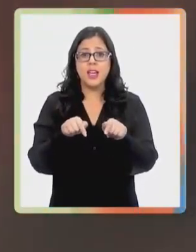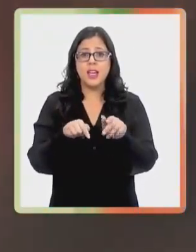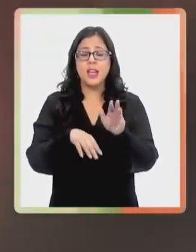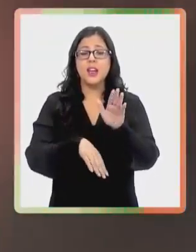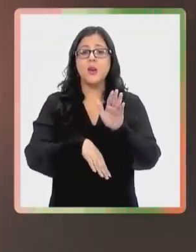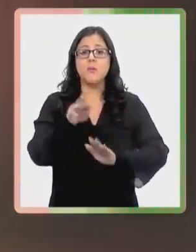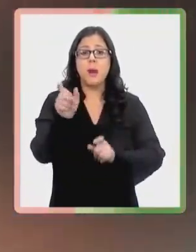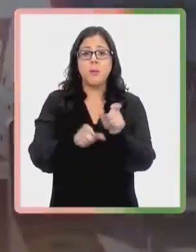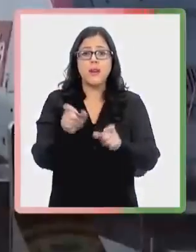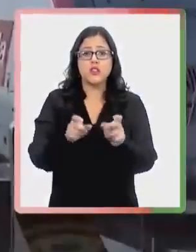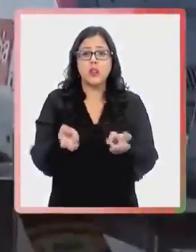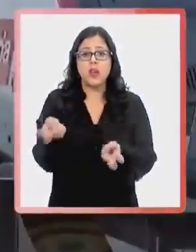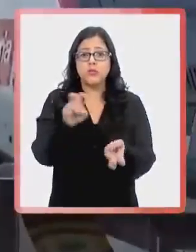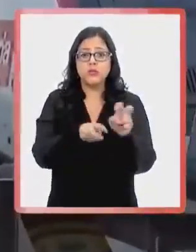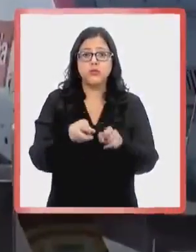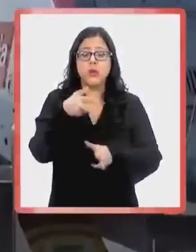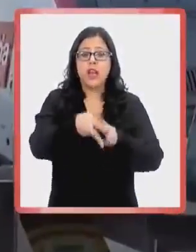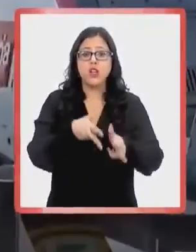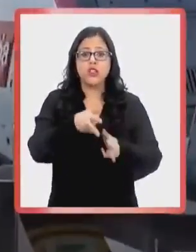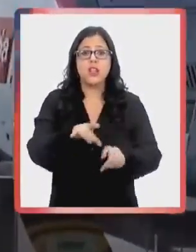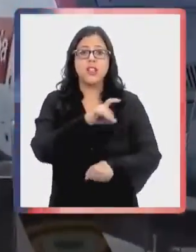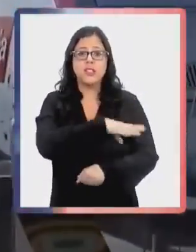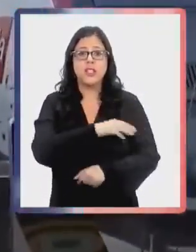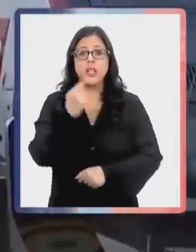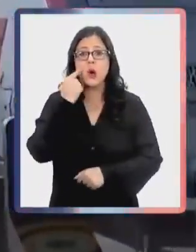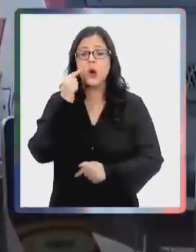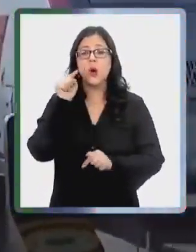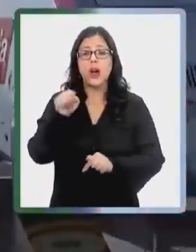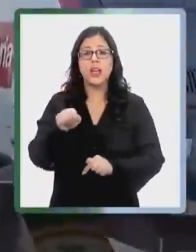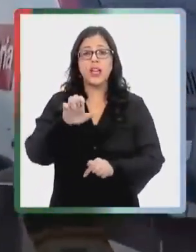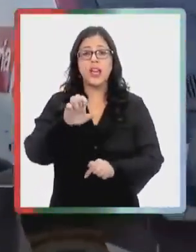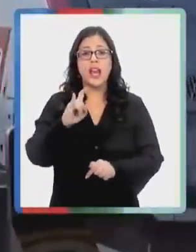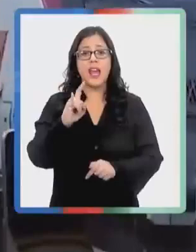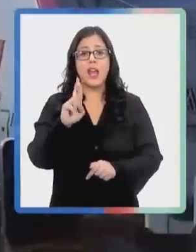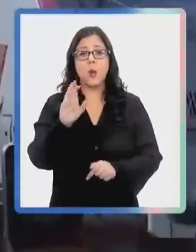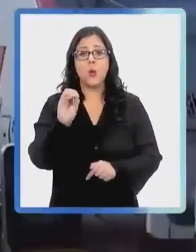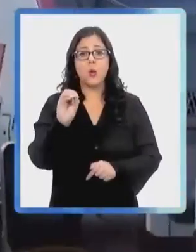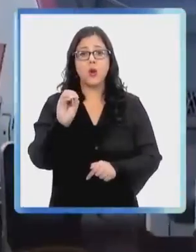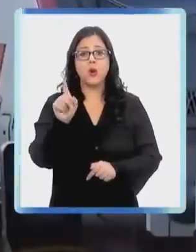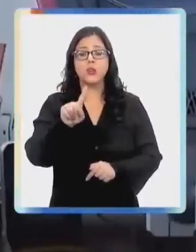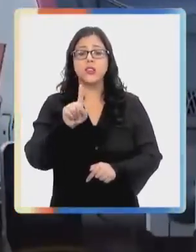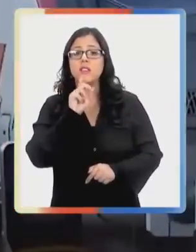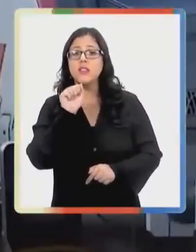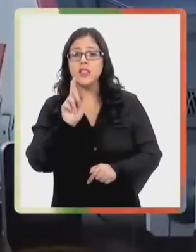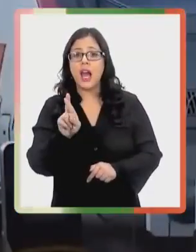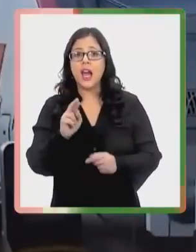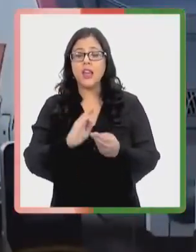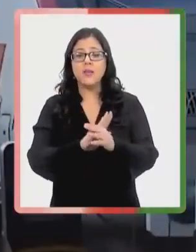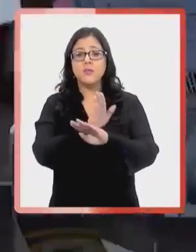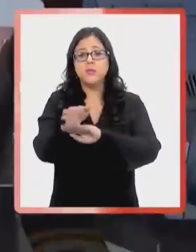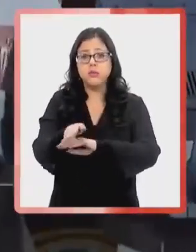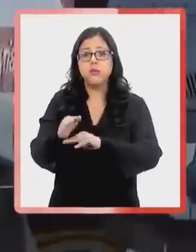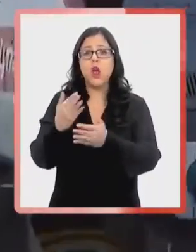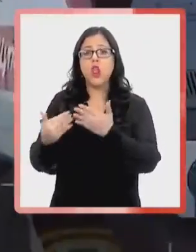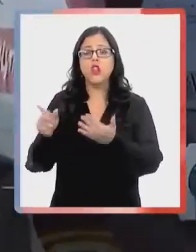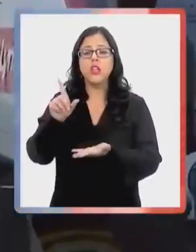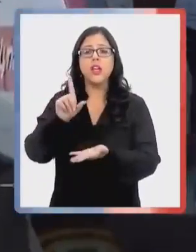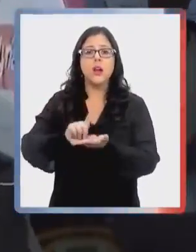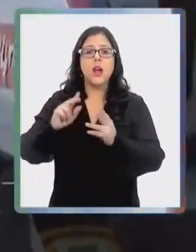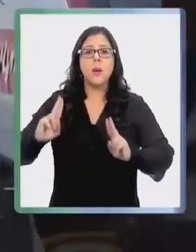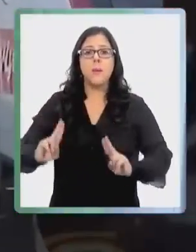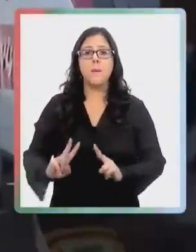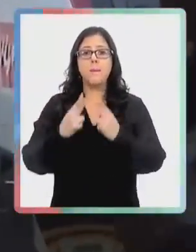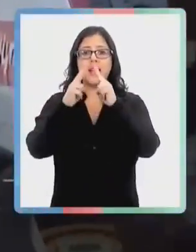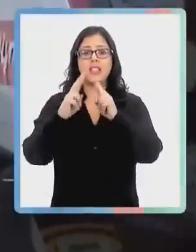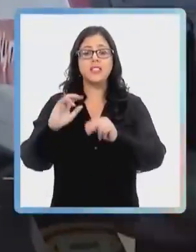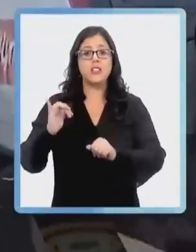en los trenes en Chile. Abordó el Eurostar y llegó hasta la Gare de Lyon, en París. Este jueves se va a reunir con